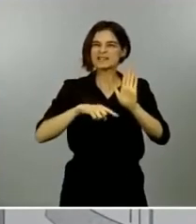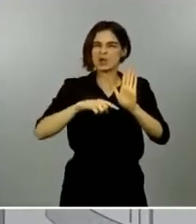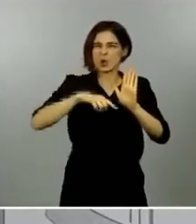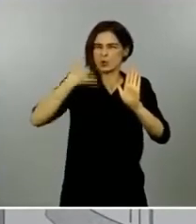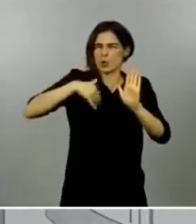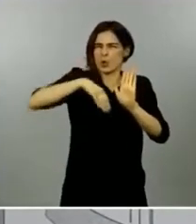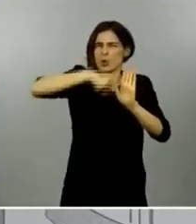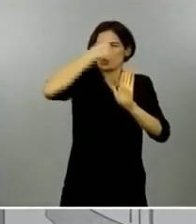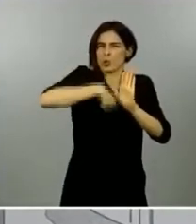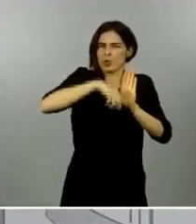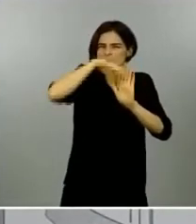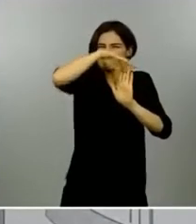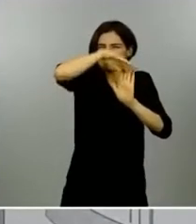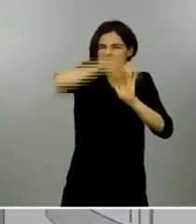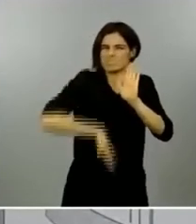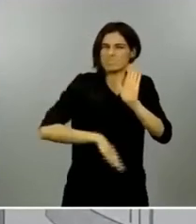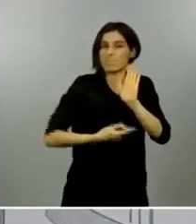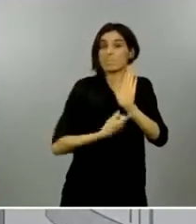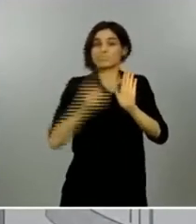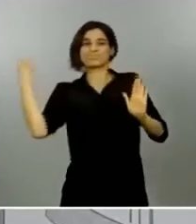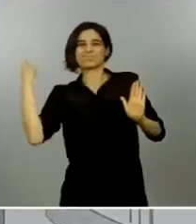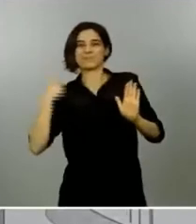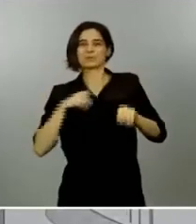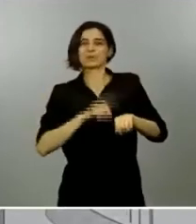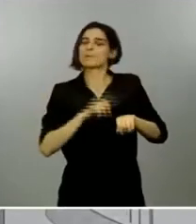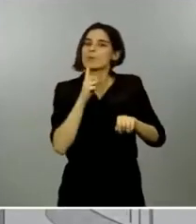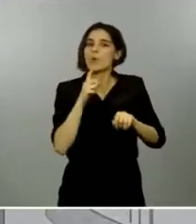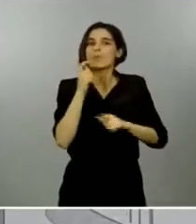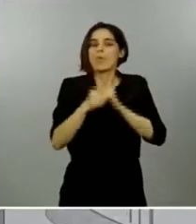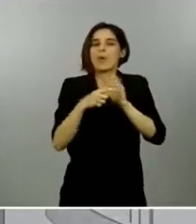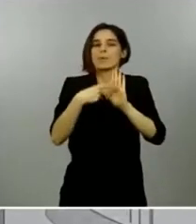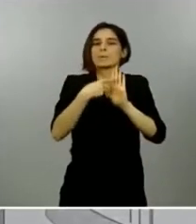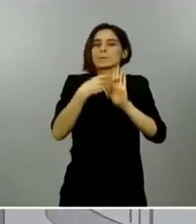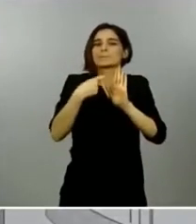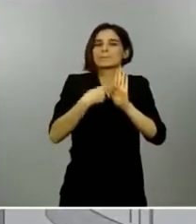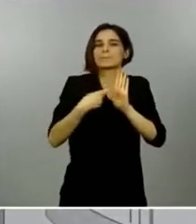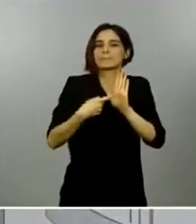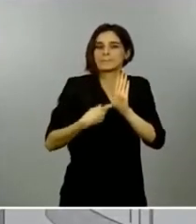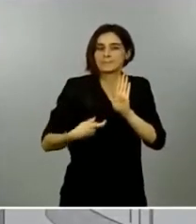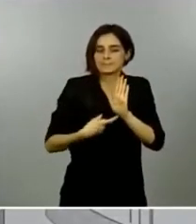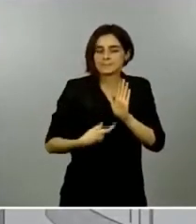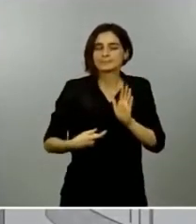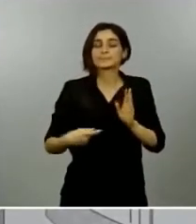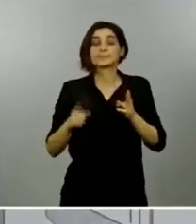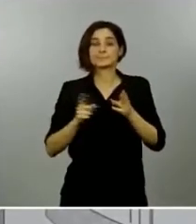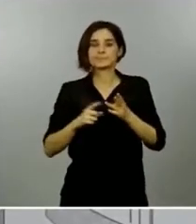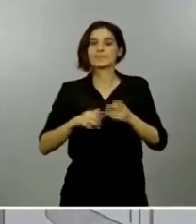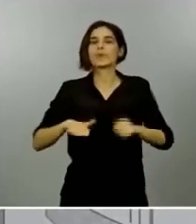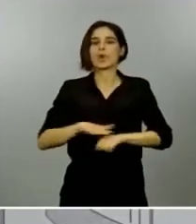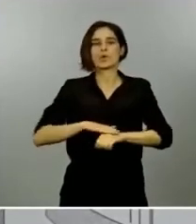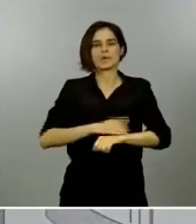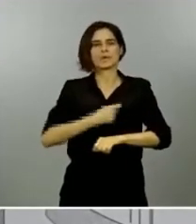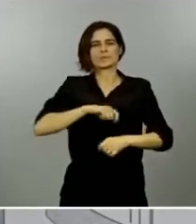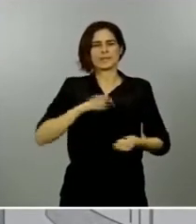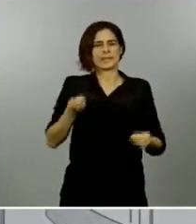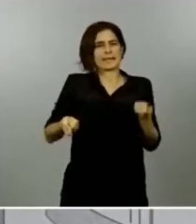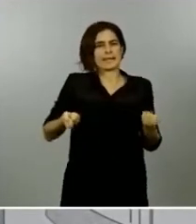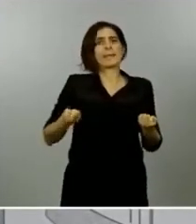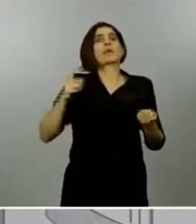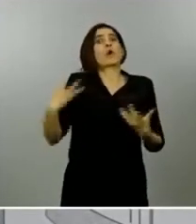nuestras posibilidades. Y finalmente será coordinado por el Gobierno de España pero cogobernado con las comunidades autónomas porque somos